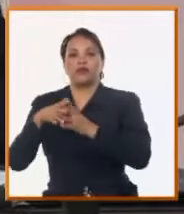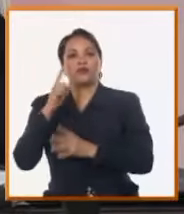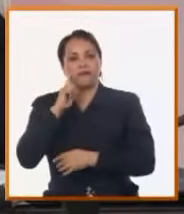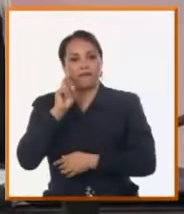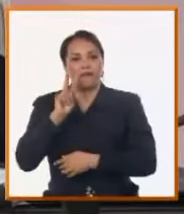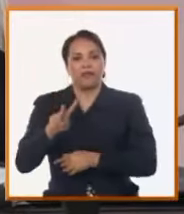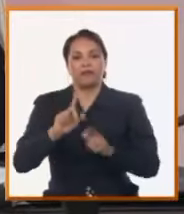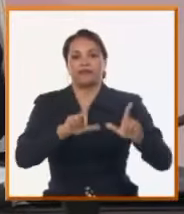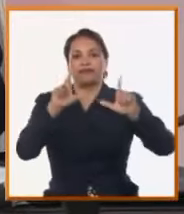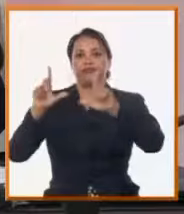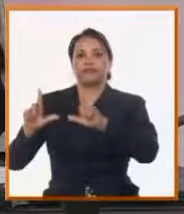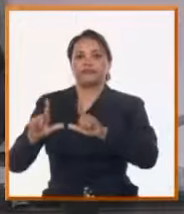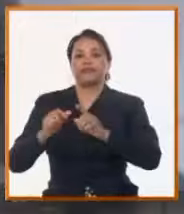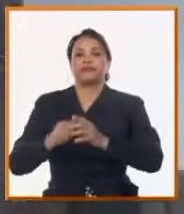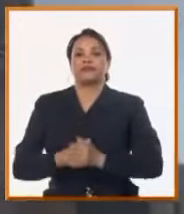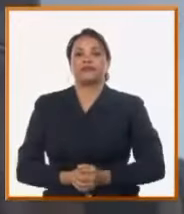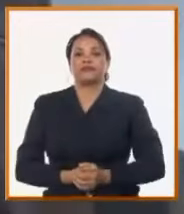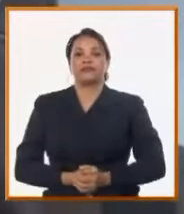día. Muy buenas noches.